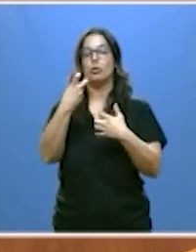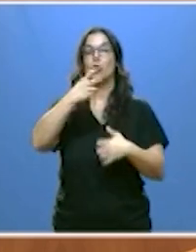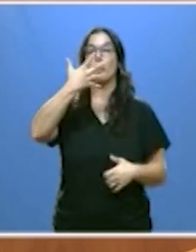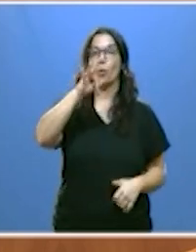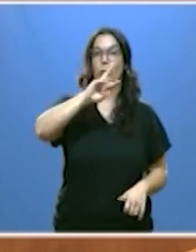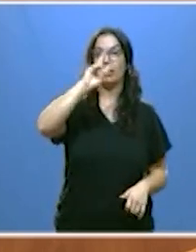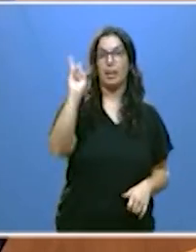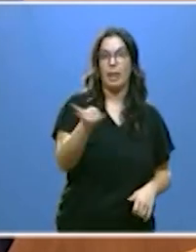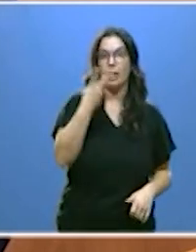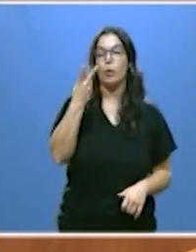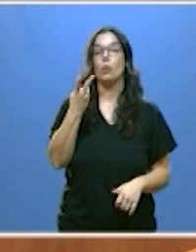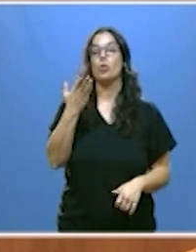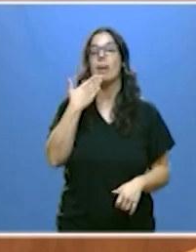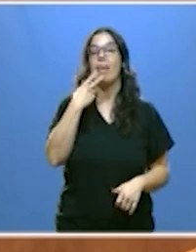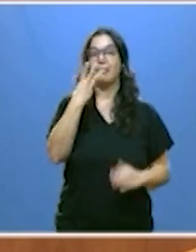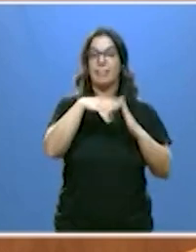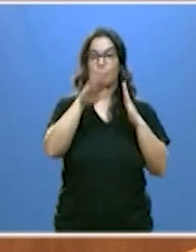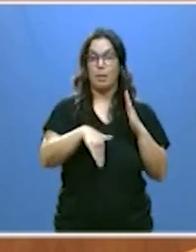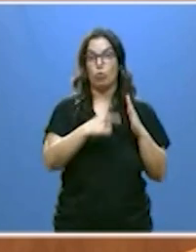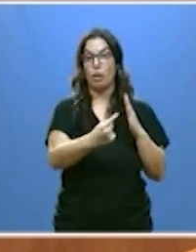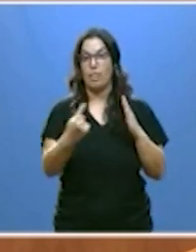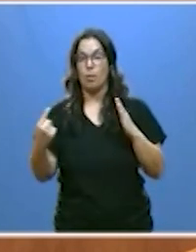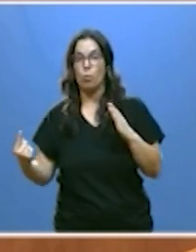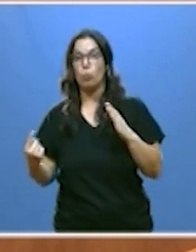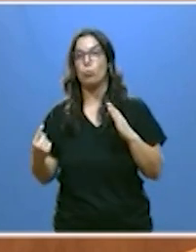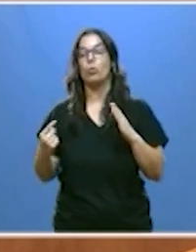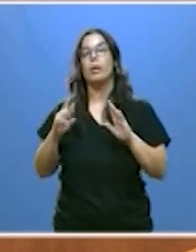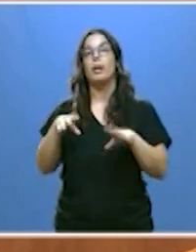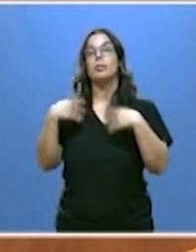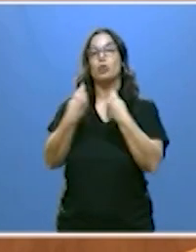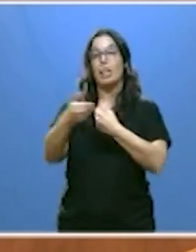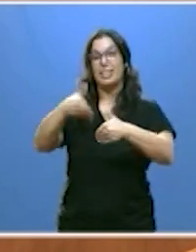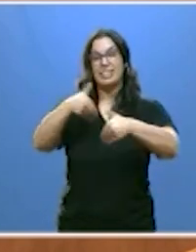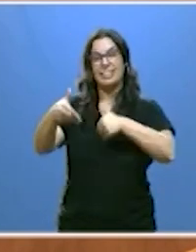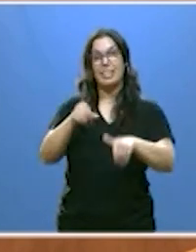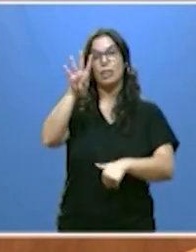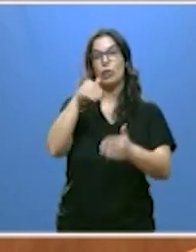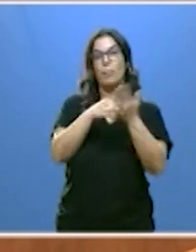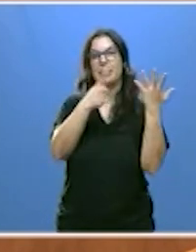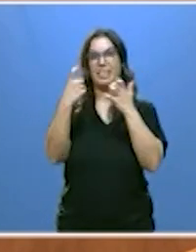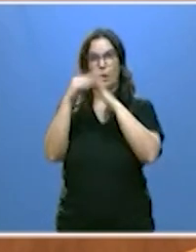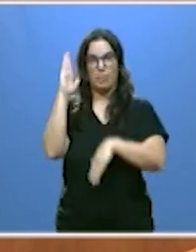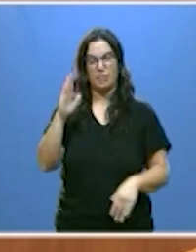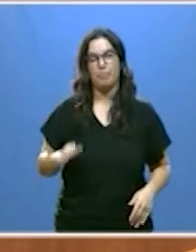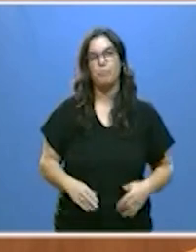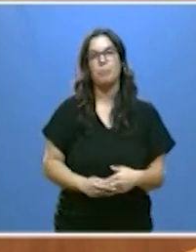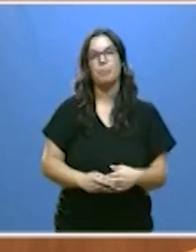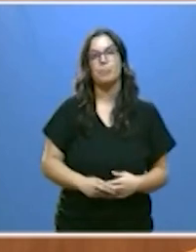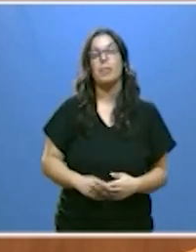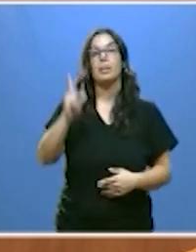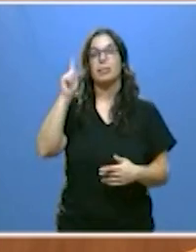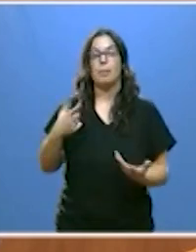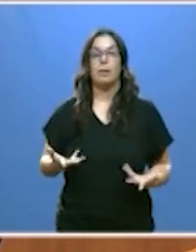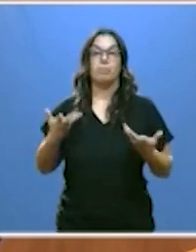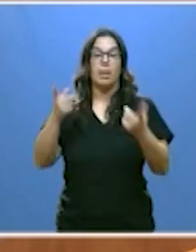por cada menor de 3 años con más de 14.300 solicitudes este año hemos hecho gratuita